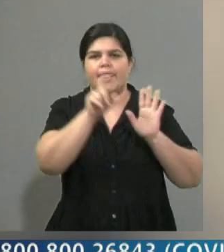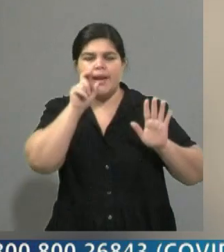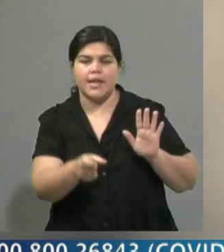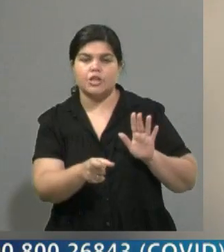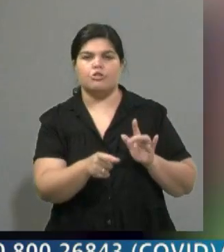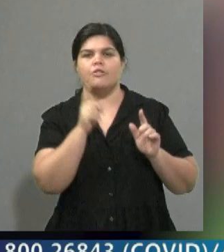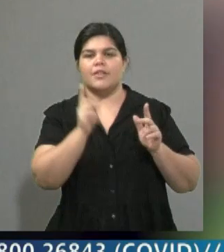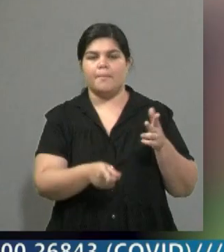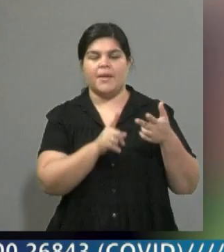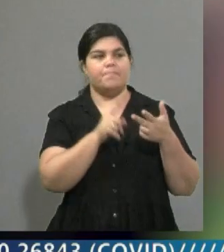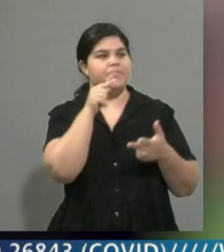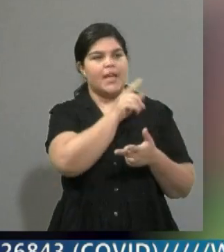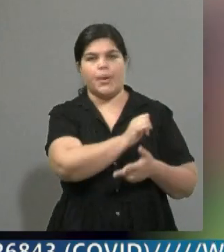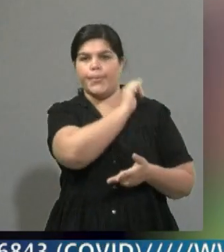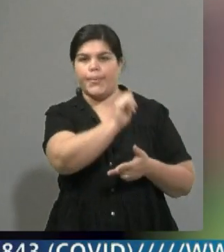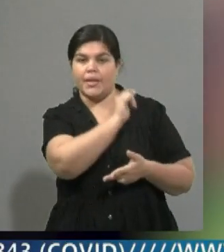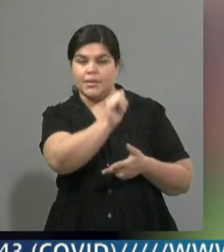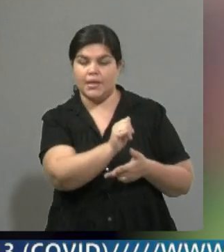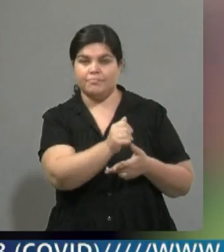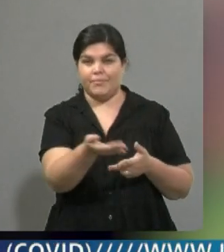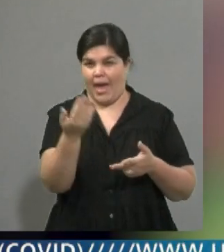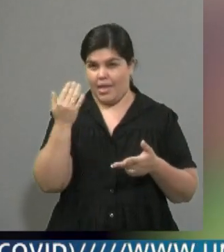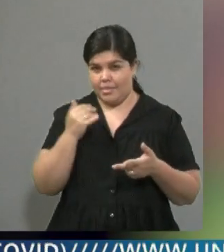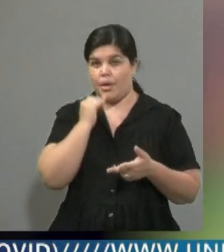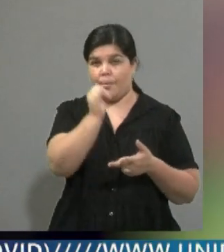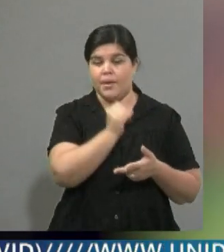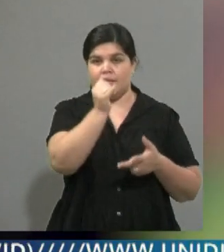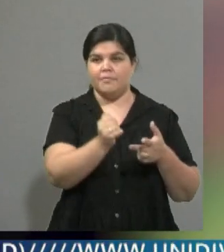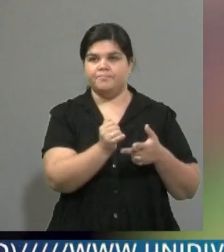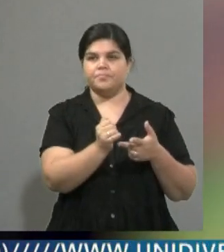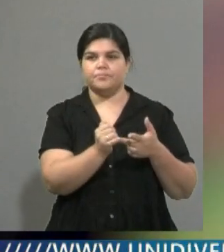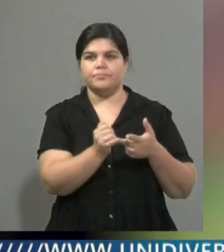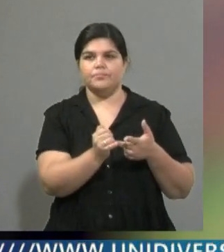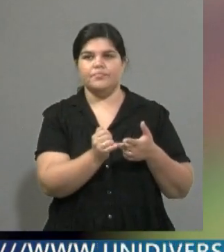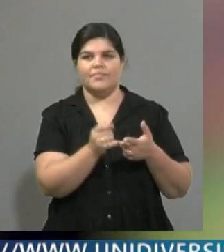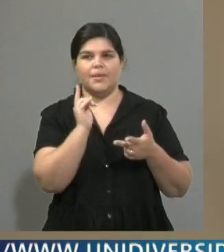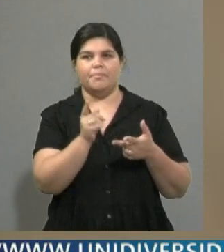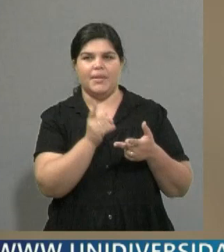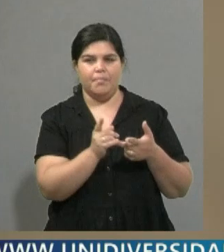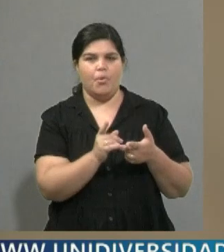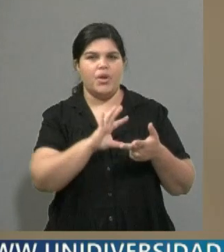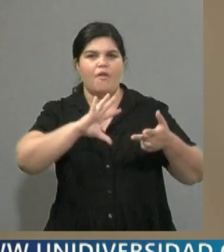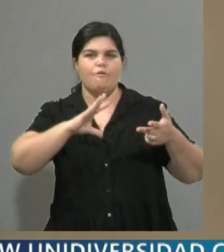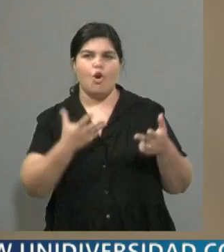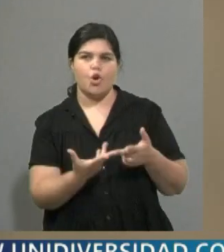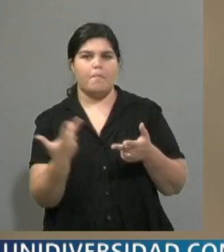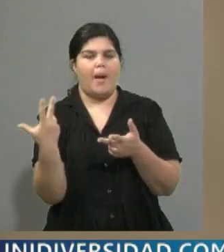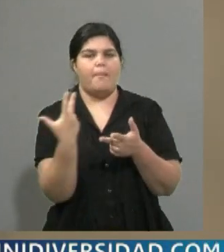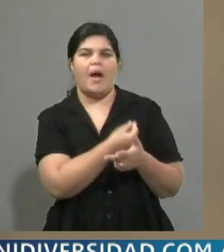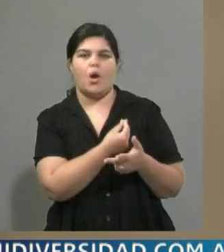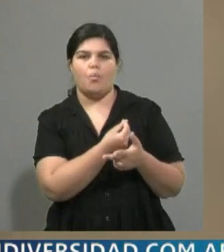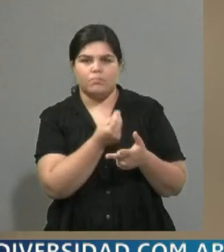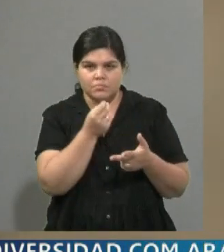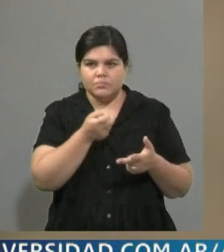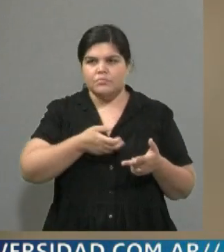Esto porque lo que decía Bolsonaro, recuerdan el tema de utilizar la hidroxicloroquina como medio paliativo para